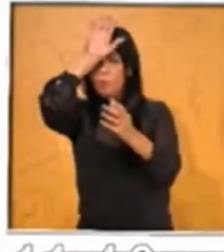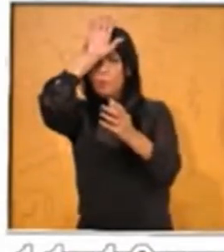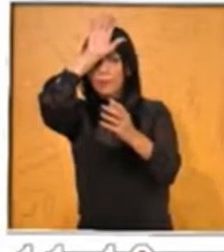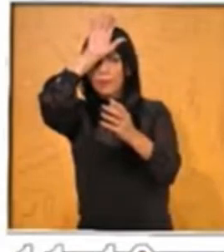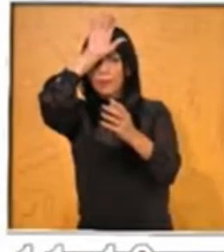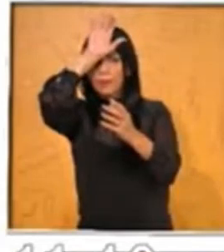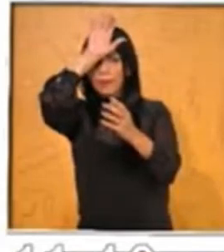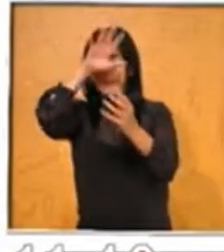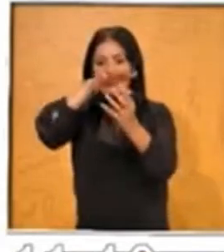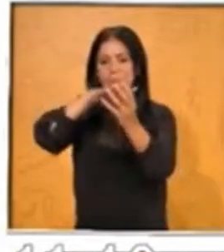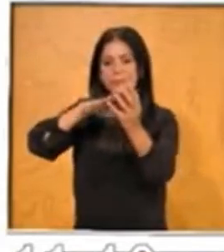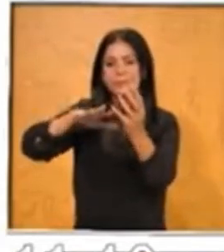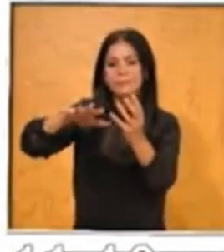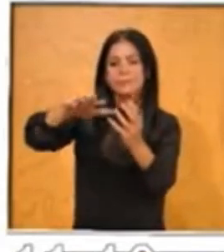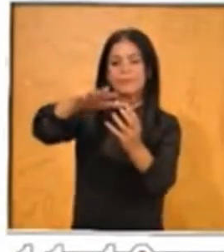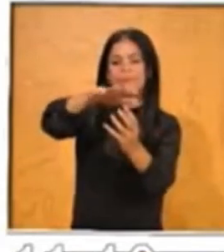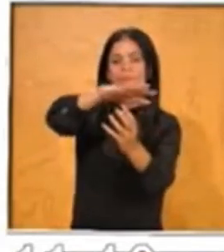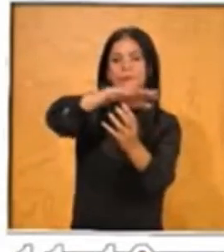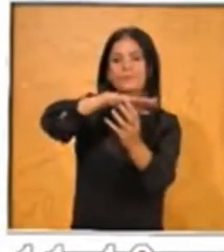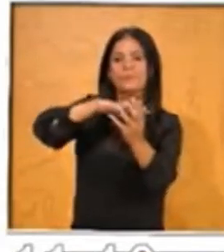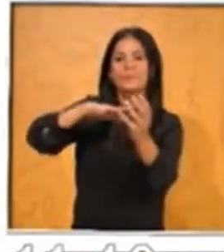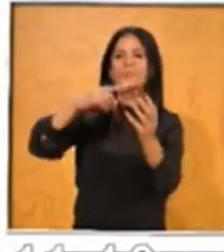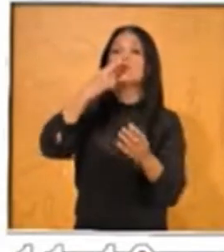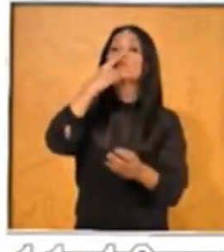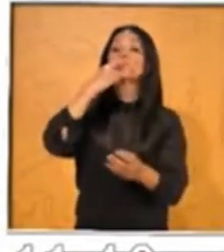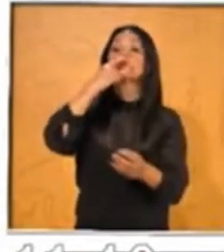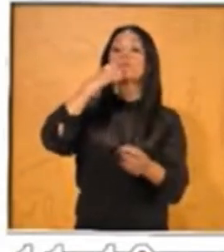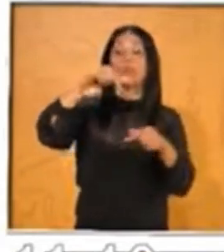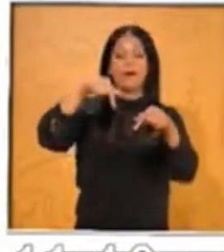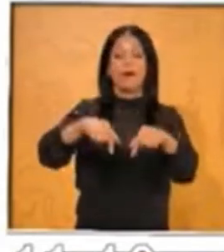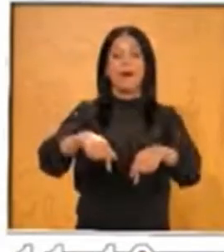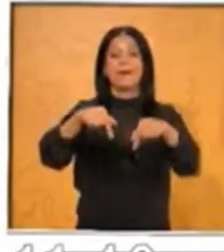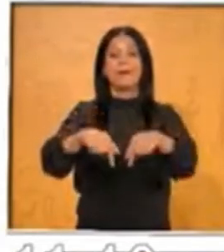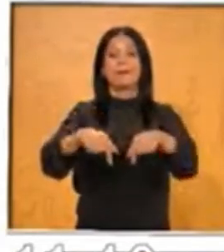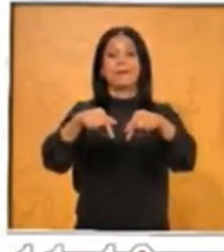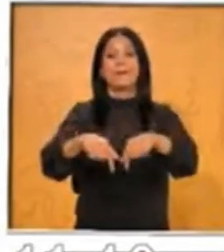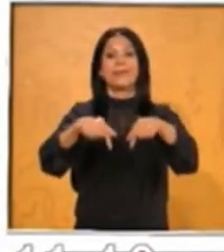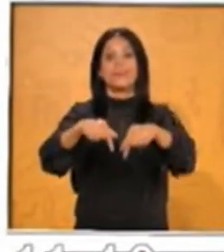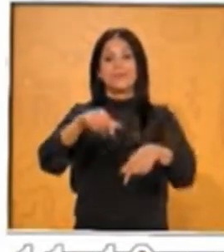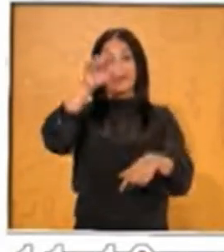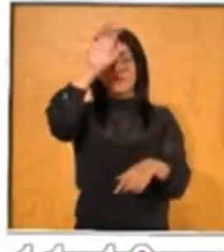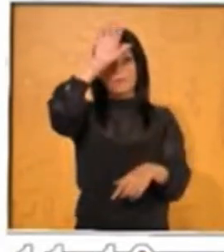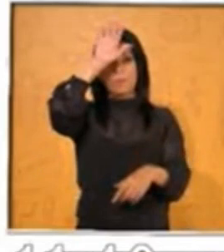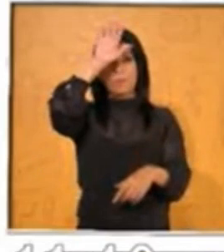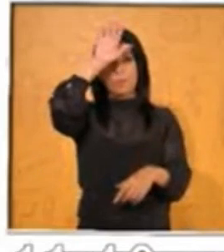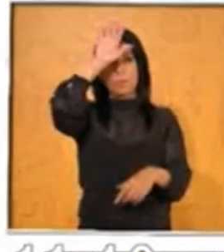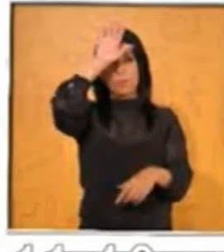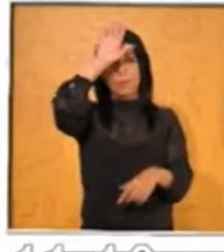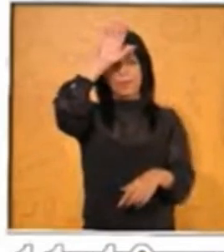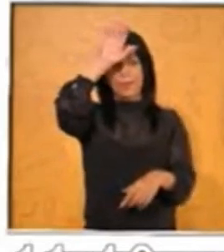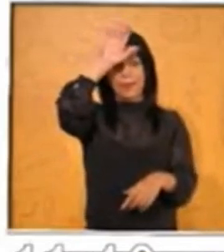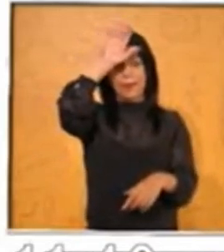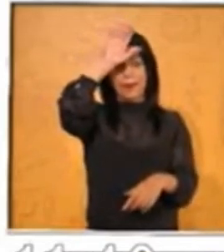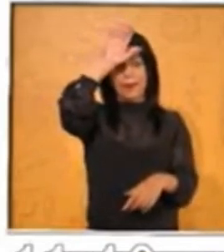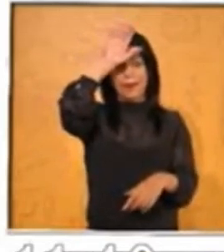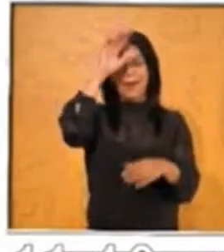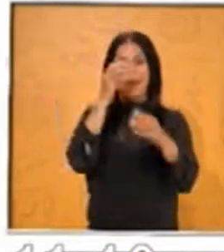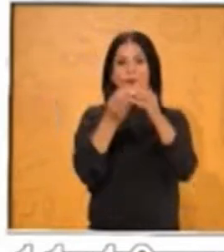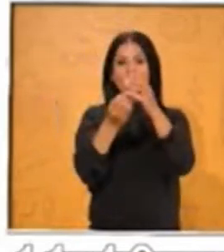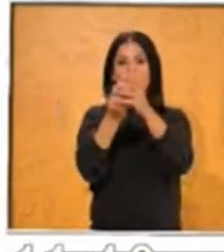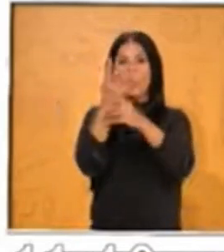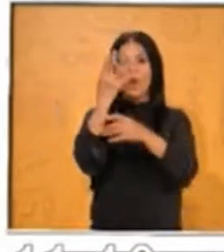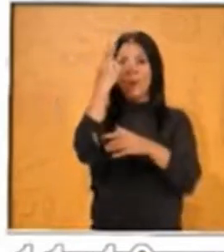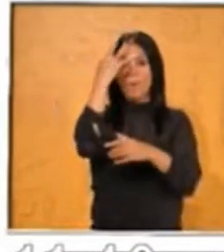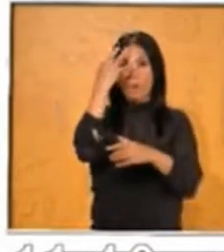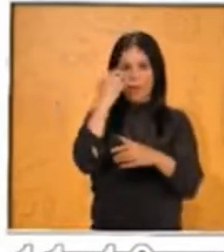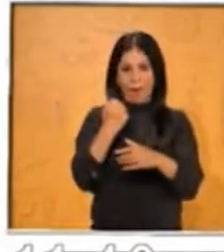rojo es el municipio donde estoy ahorita, que se llama Monterrey, Nuevo León. Y tú en casita,